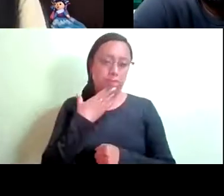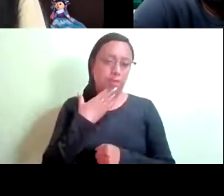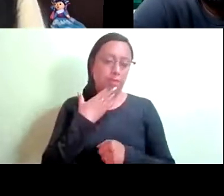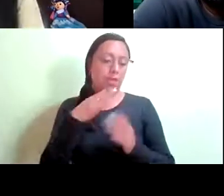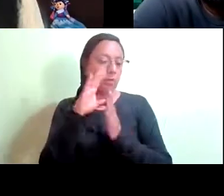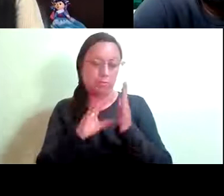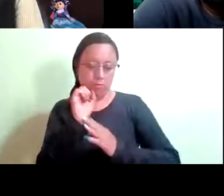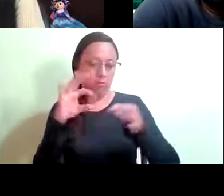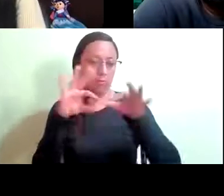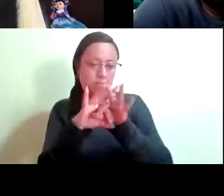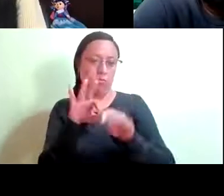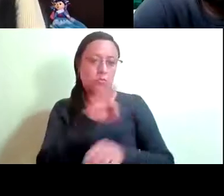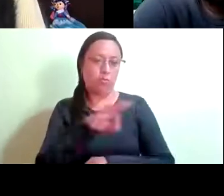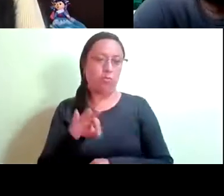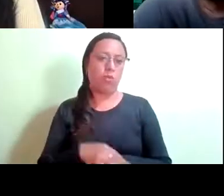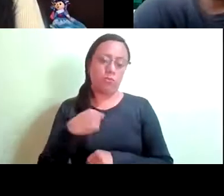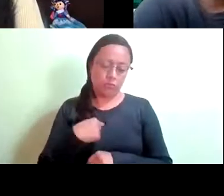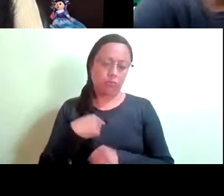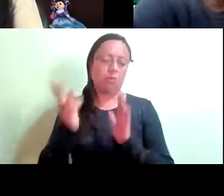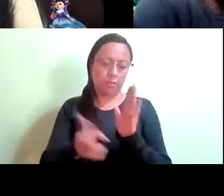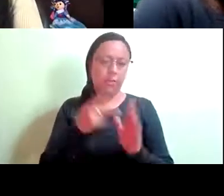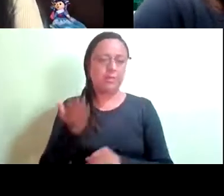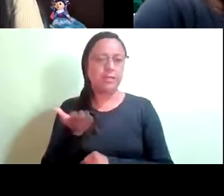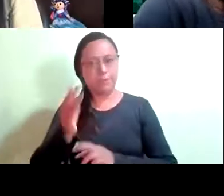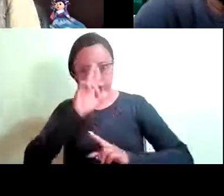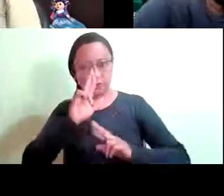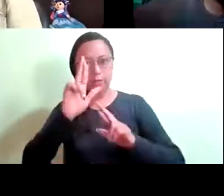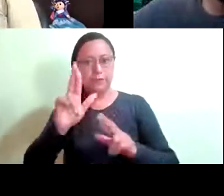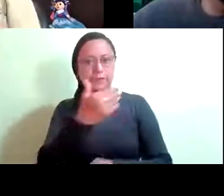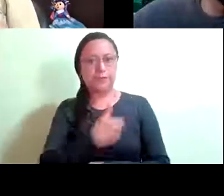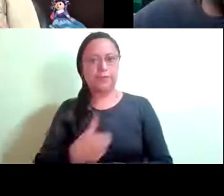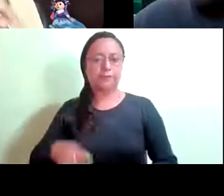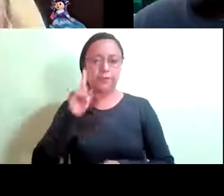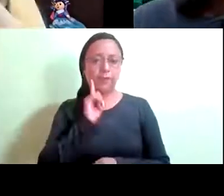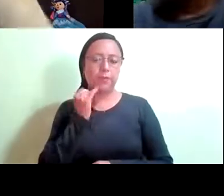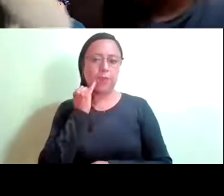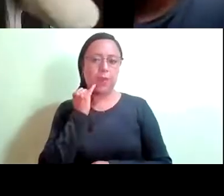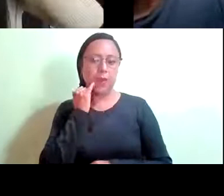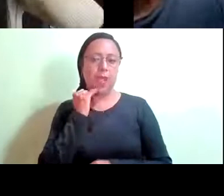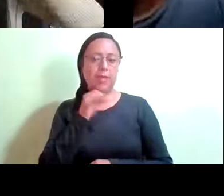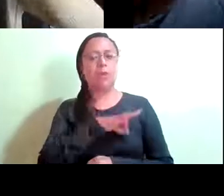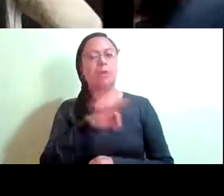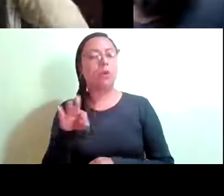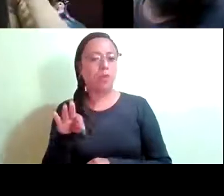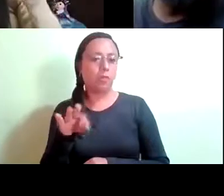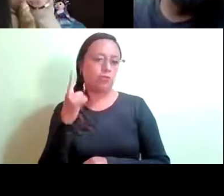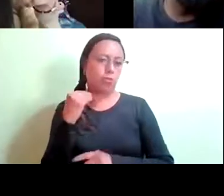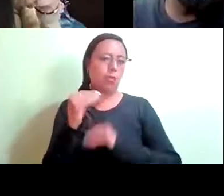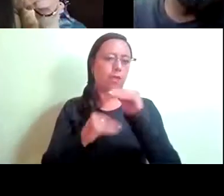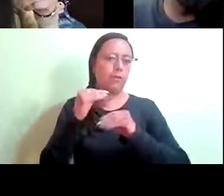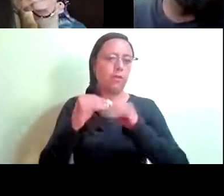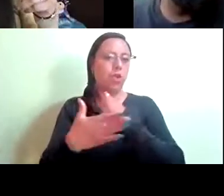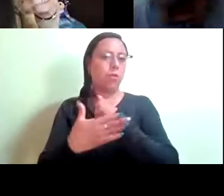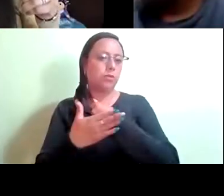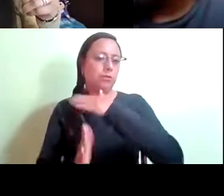yo sí insistiría en pedirles, compañeras, compañeros, muy respetuosamente, presidente, que pudiéramos ir a la, a la, a una discusión en una mesa de